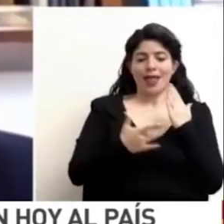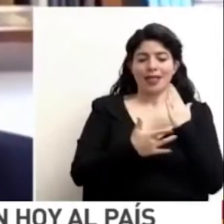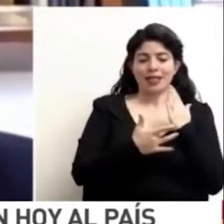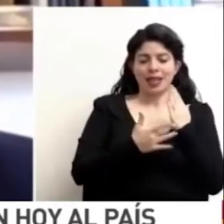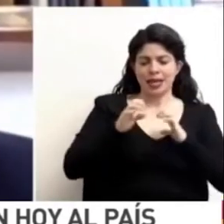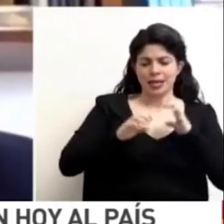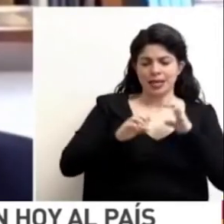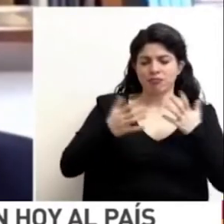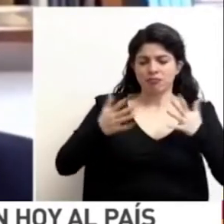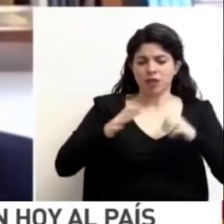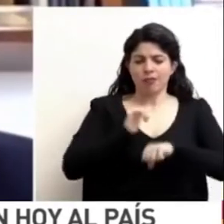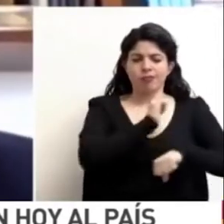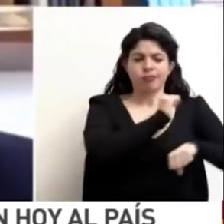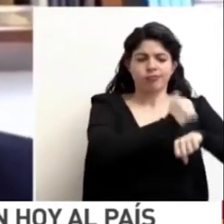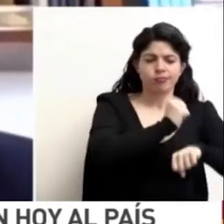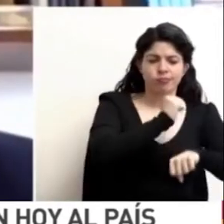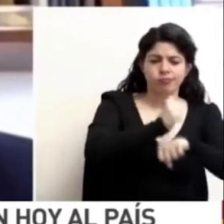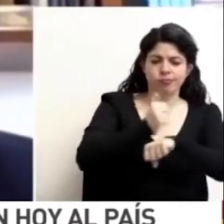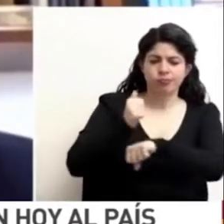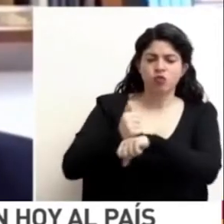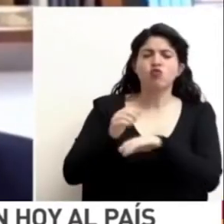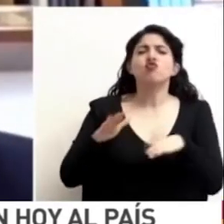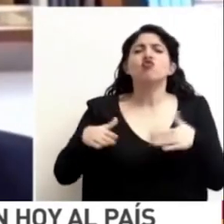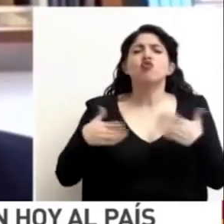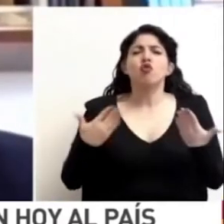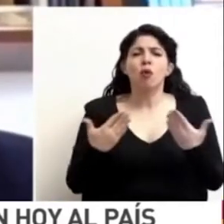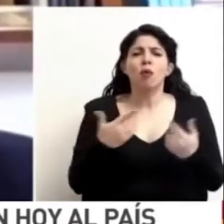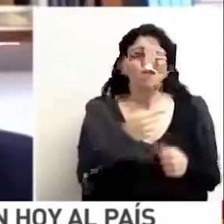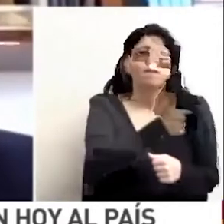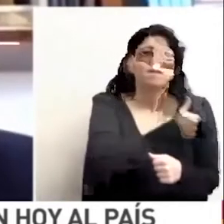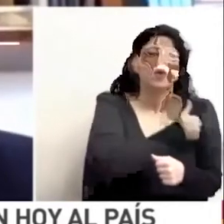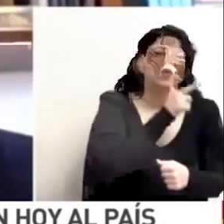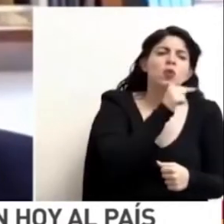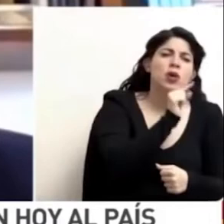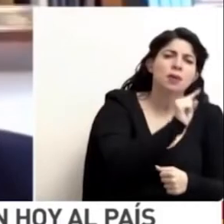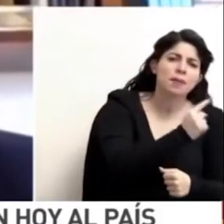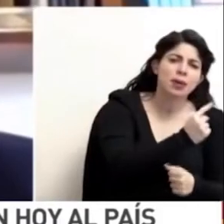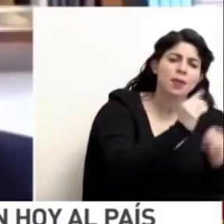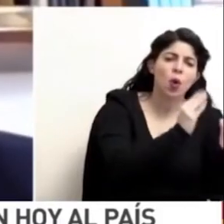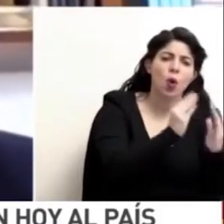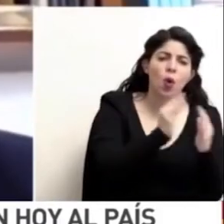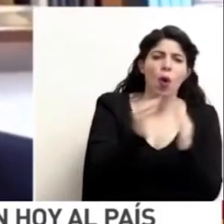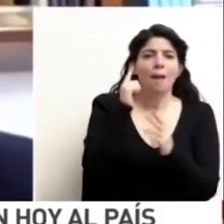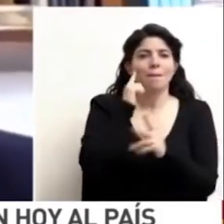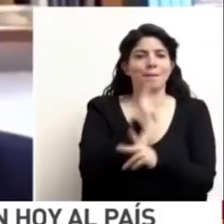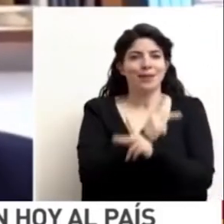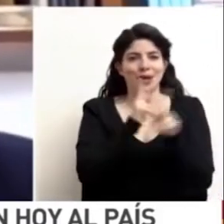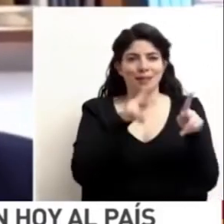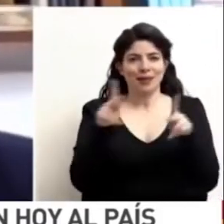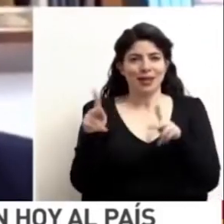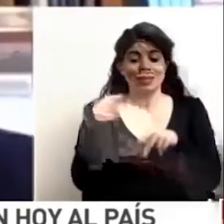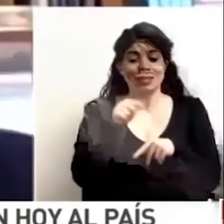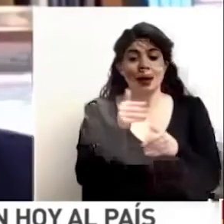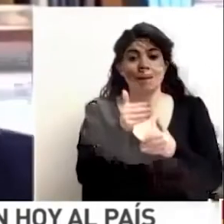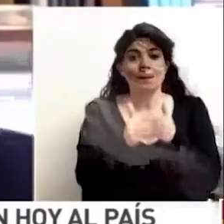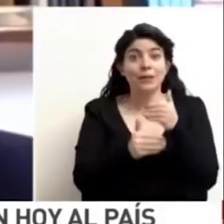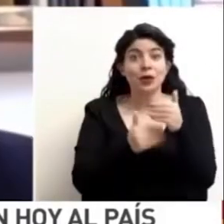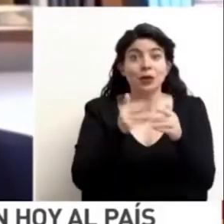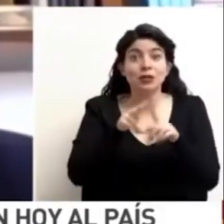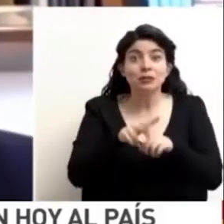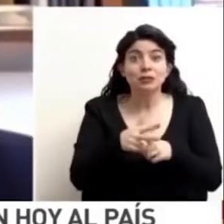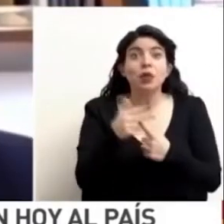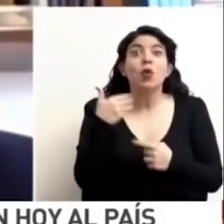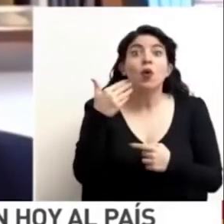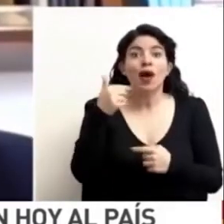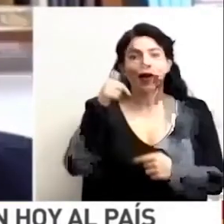el orden en que se va a vacunar y a proteger a nuestra población. Y ese proceso comenzará con la llegada